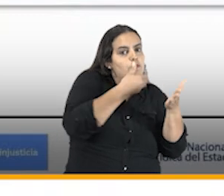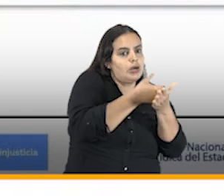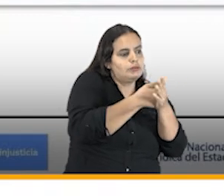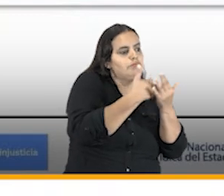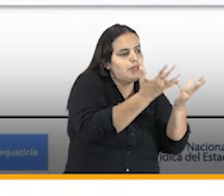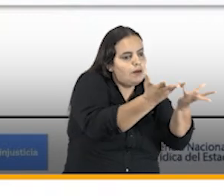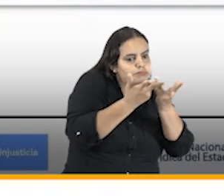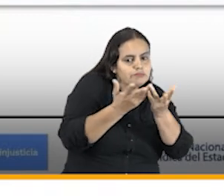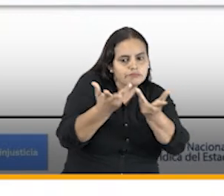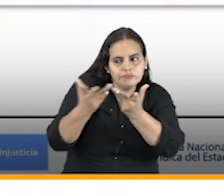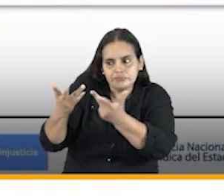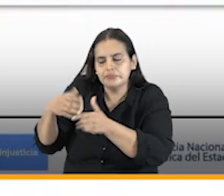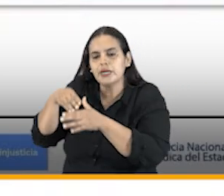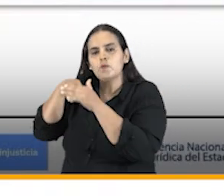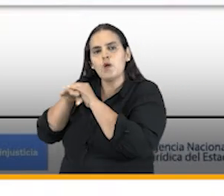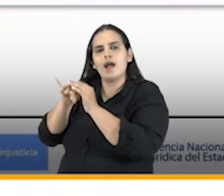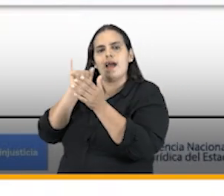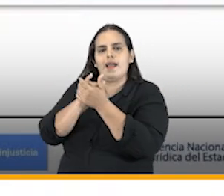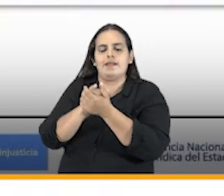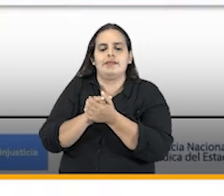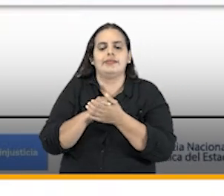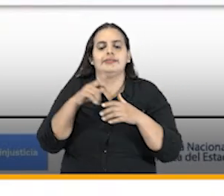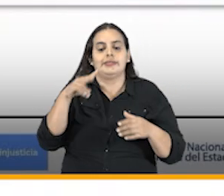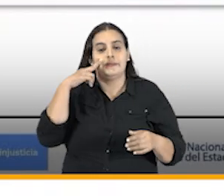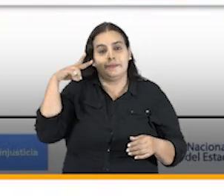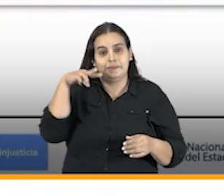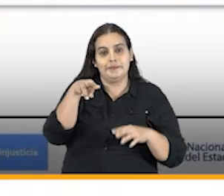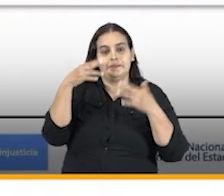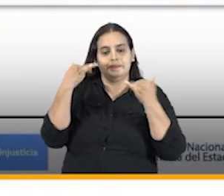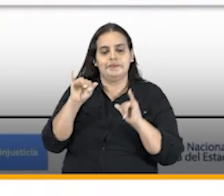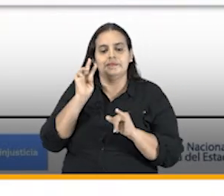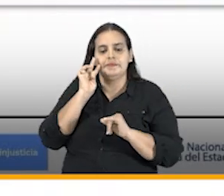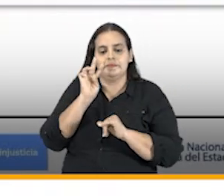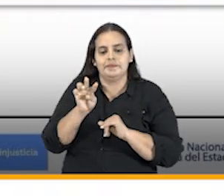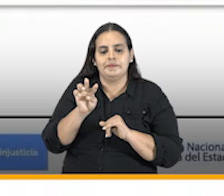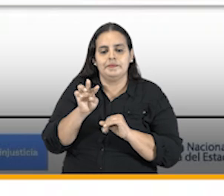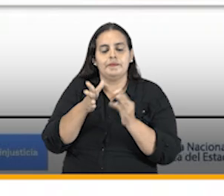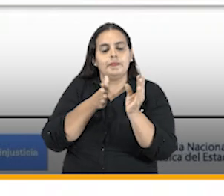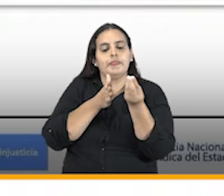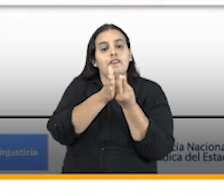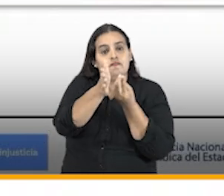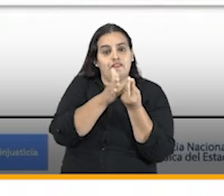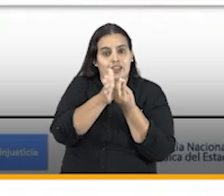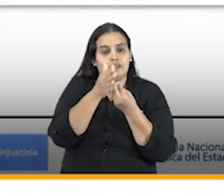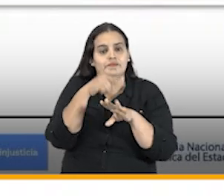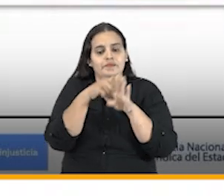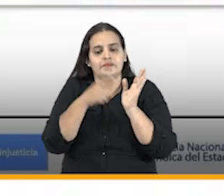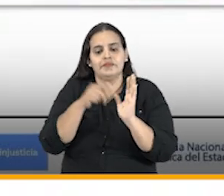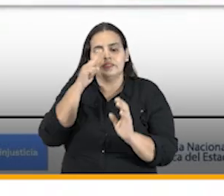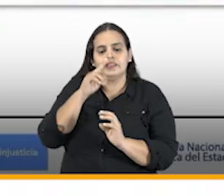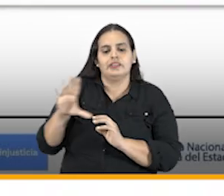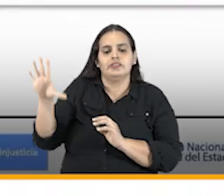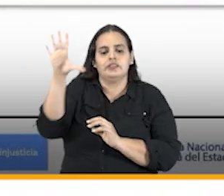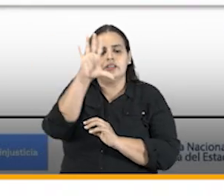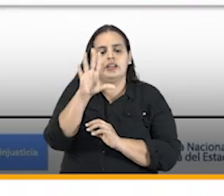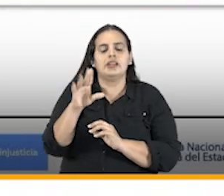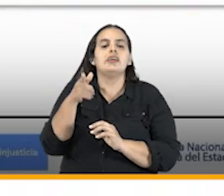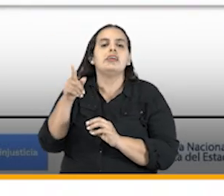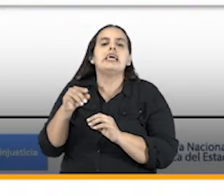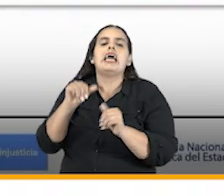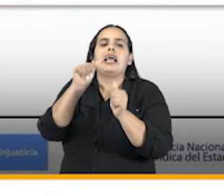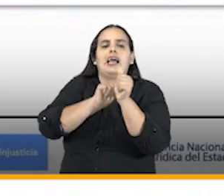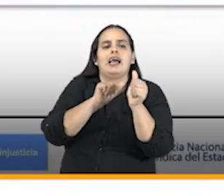indicadores de litigiosidad entonces tenemos el informe de litigiosidad nacional que se entregó